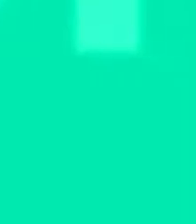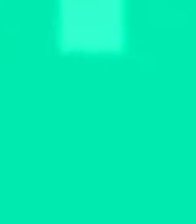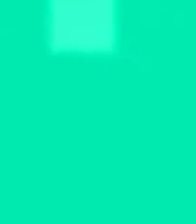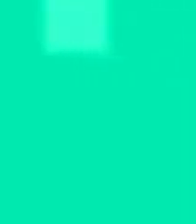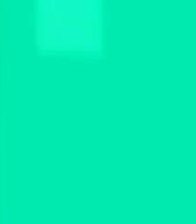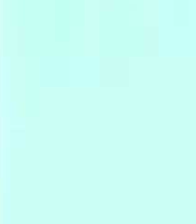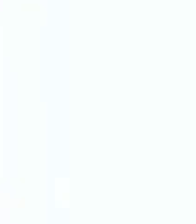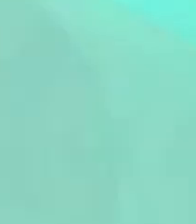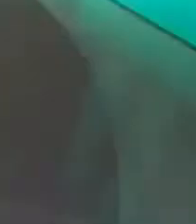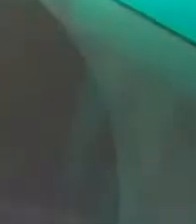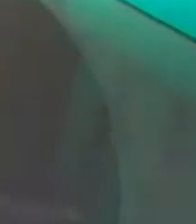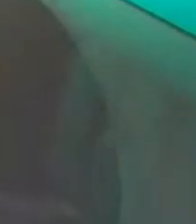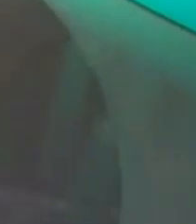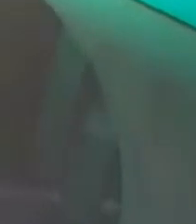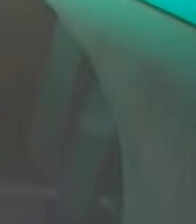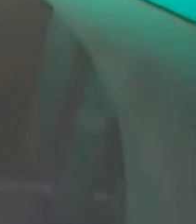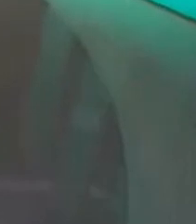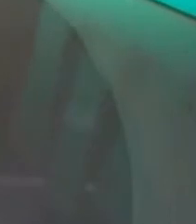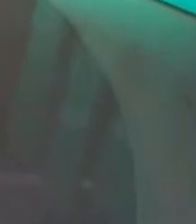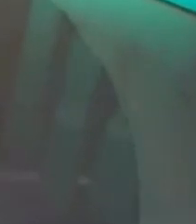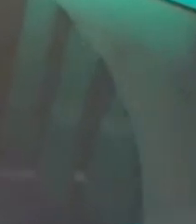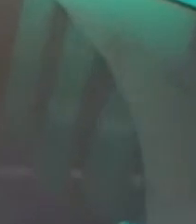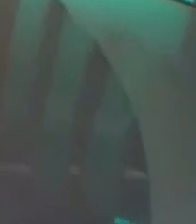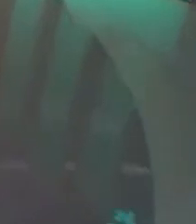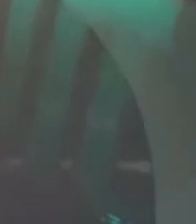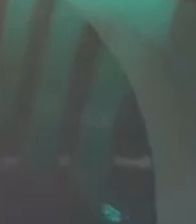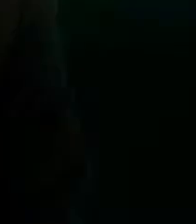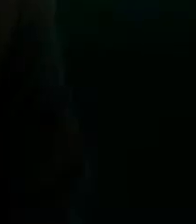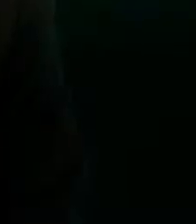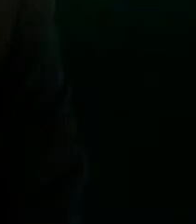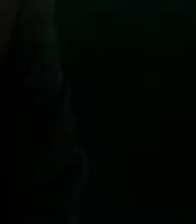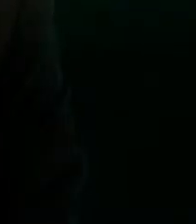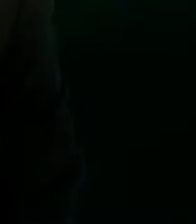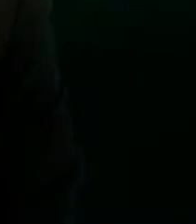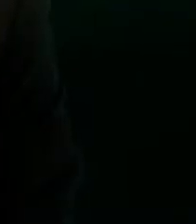A continuación Cara a cara